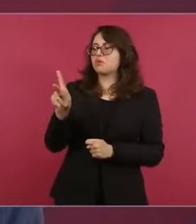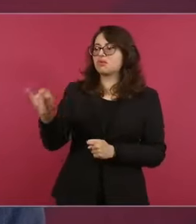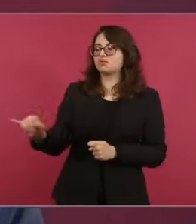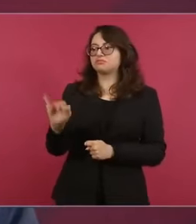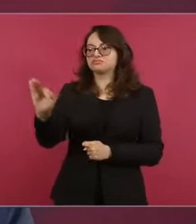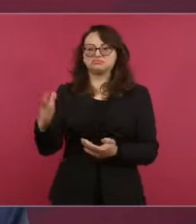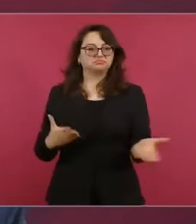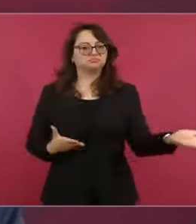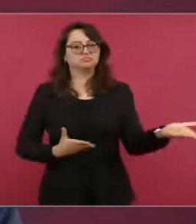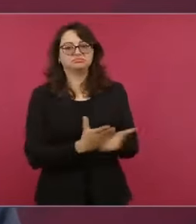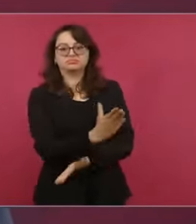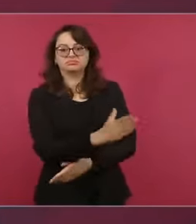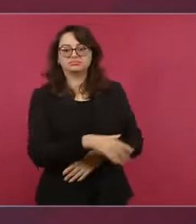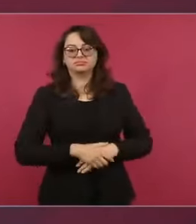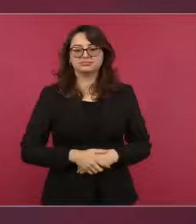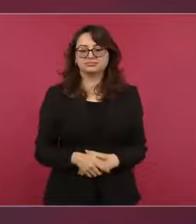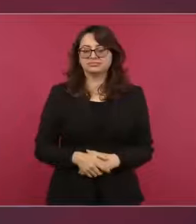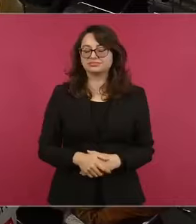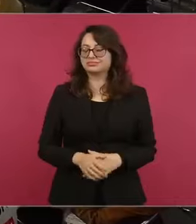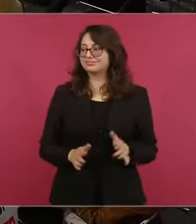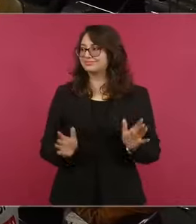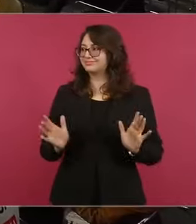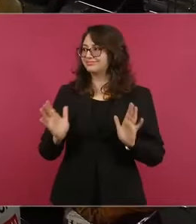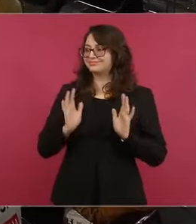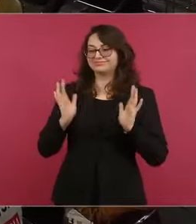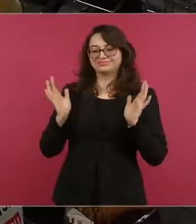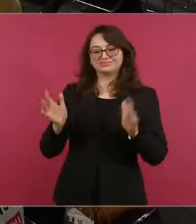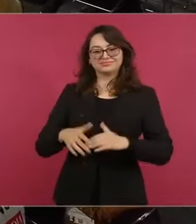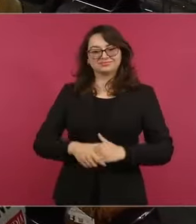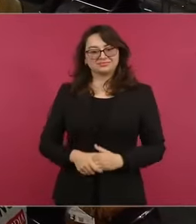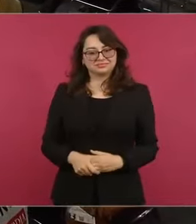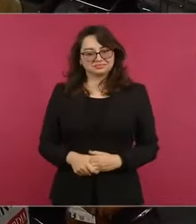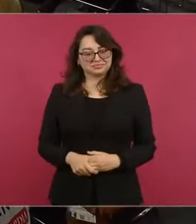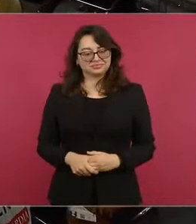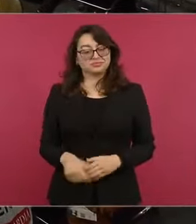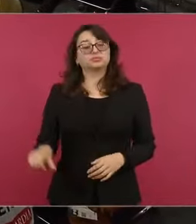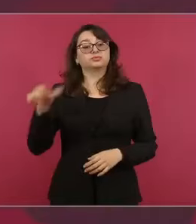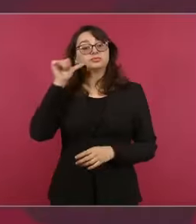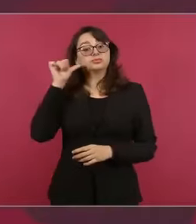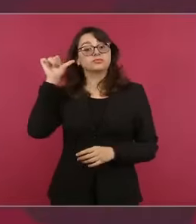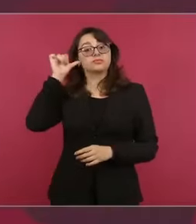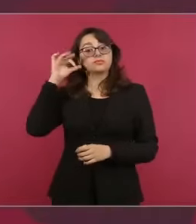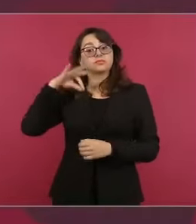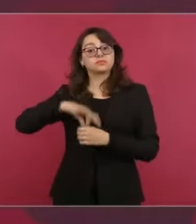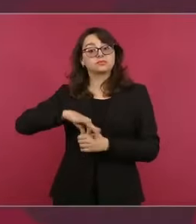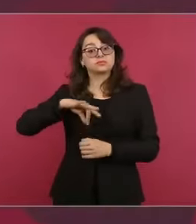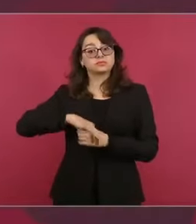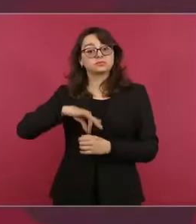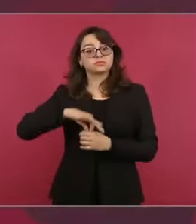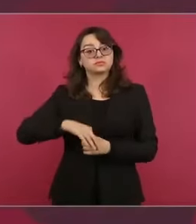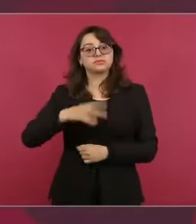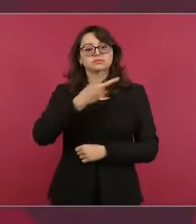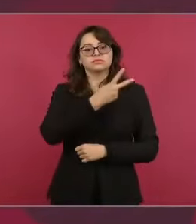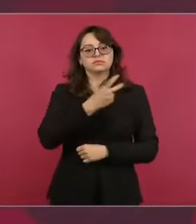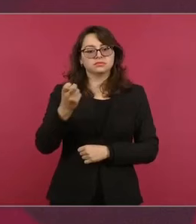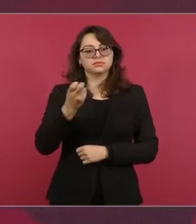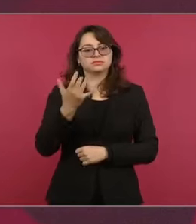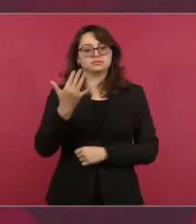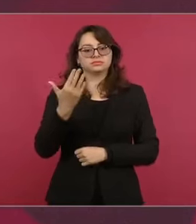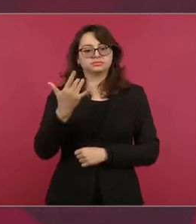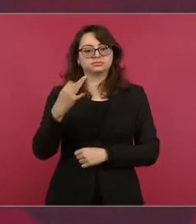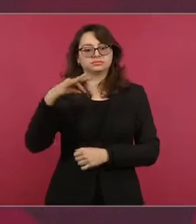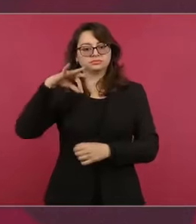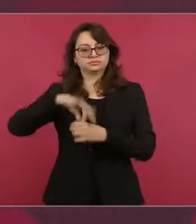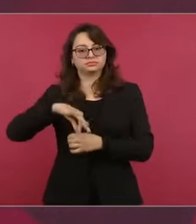porque ayer se votó, creo que fueron 250 votos a favor,